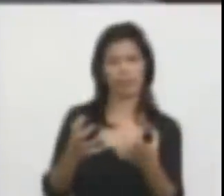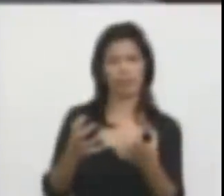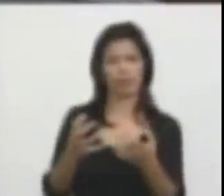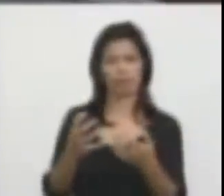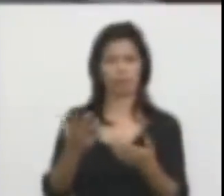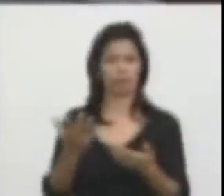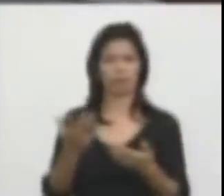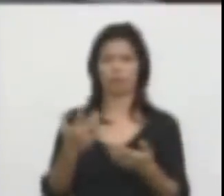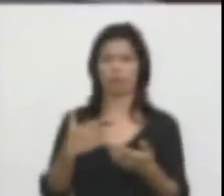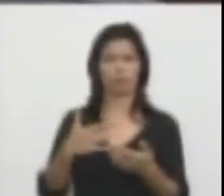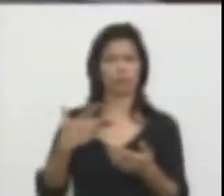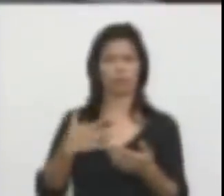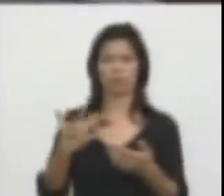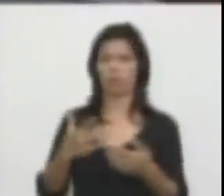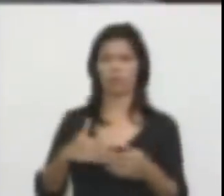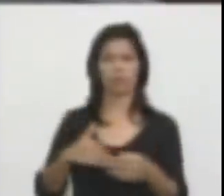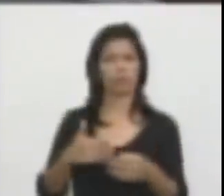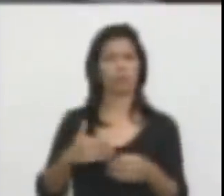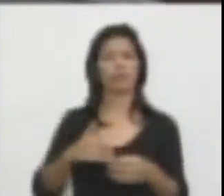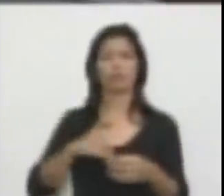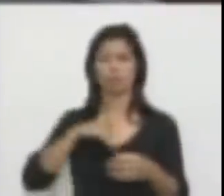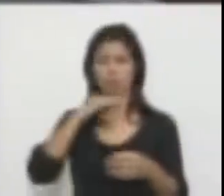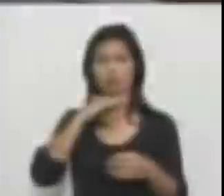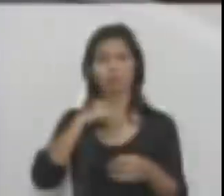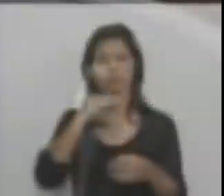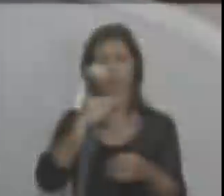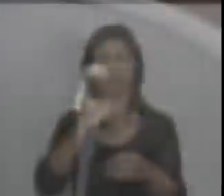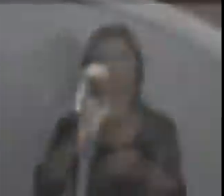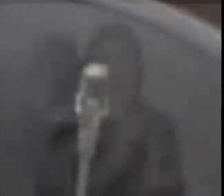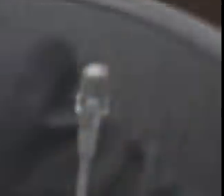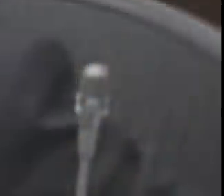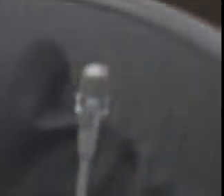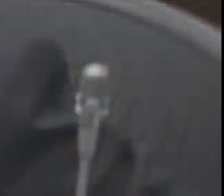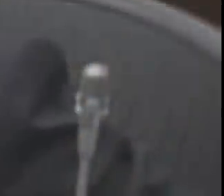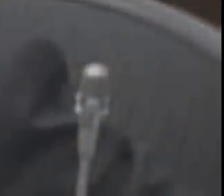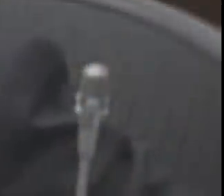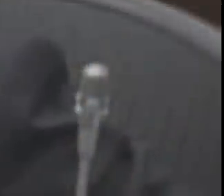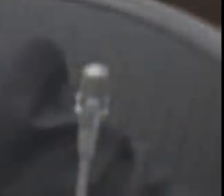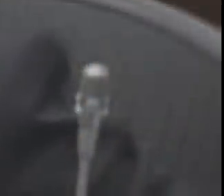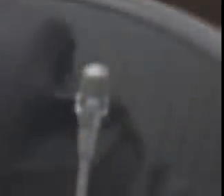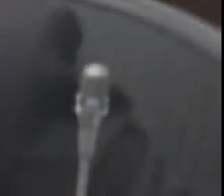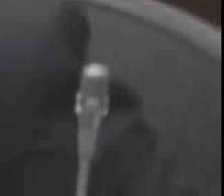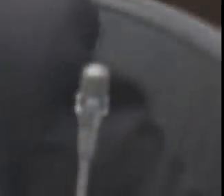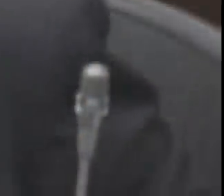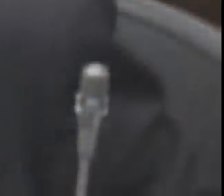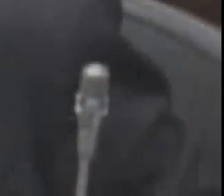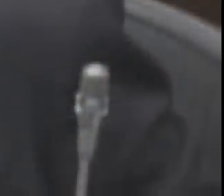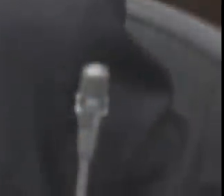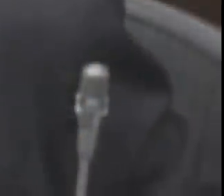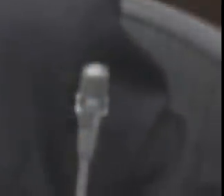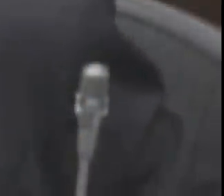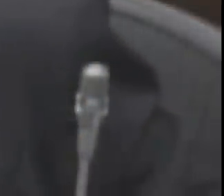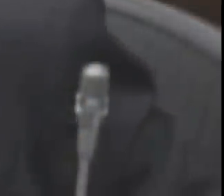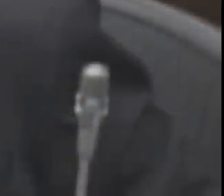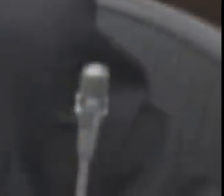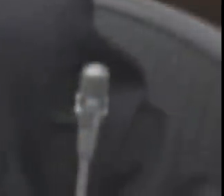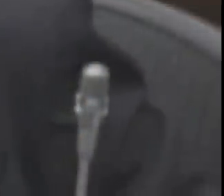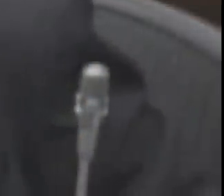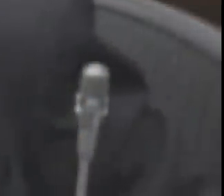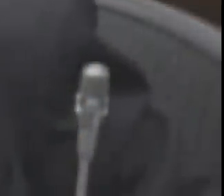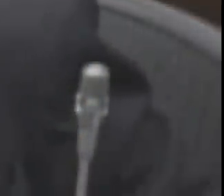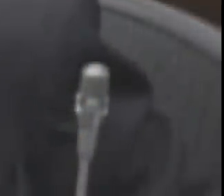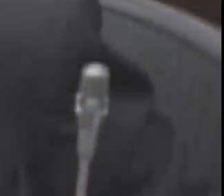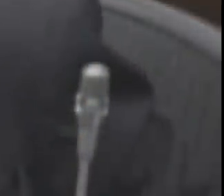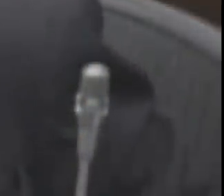suficientes para mover o pudieran ser suficientes para mover este Senado. Yo también llegué a la